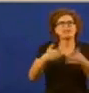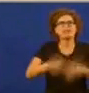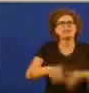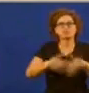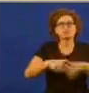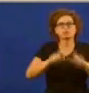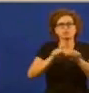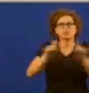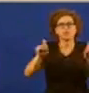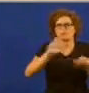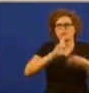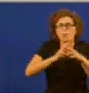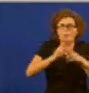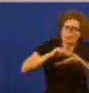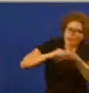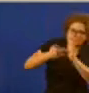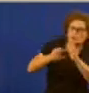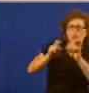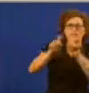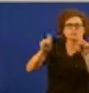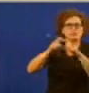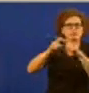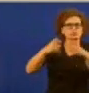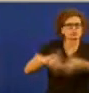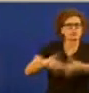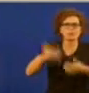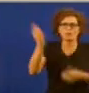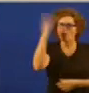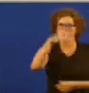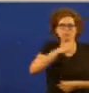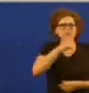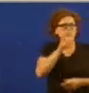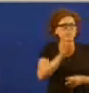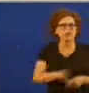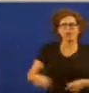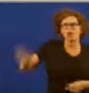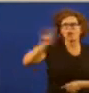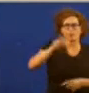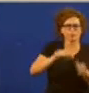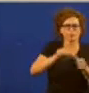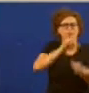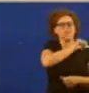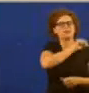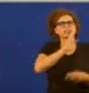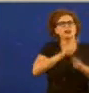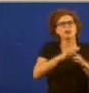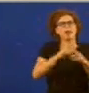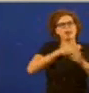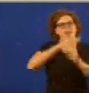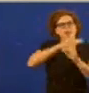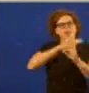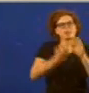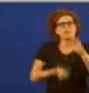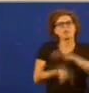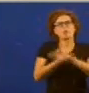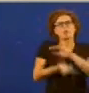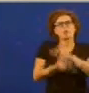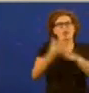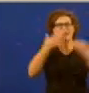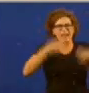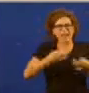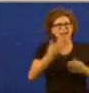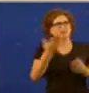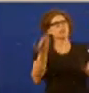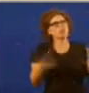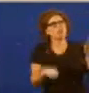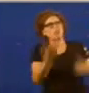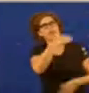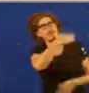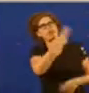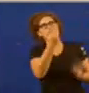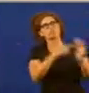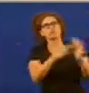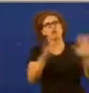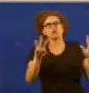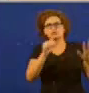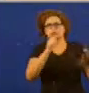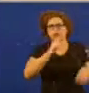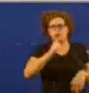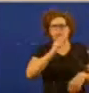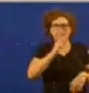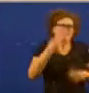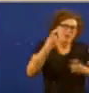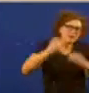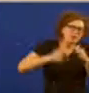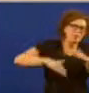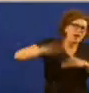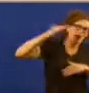non teñen proxeto industrial ainda non recuperamos o nivel de producción en termos reais de 2008 e estamos moi longe